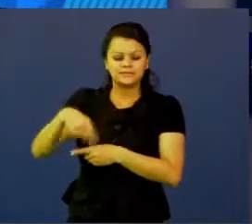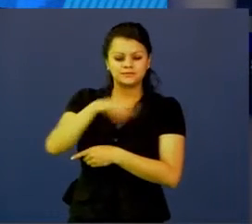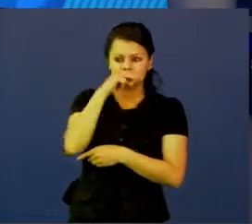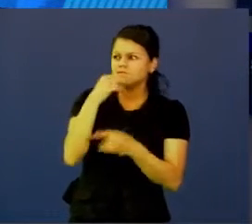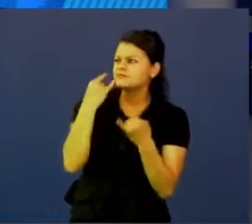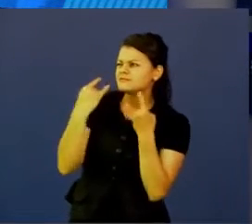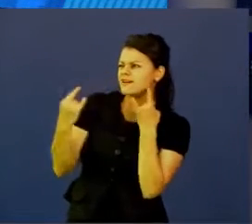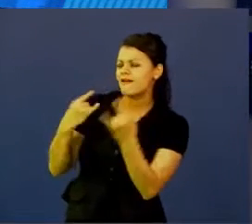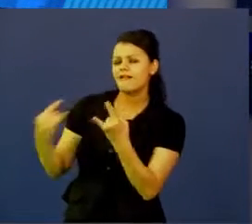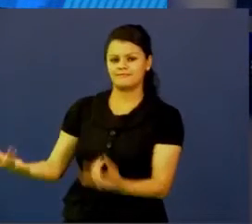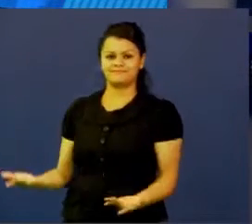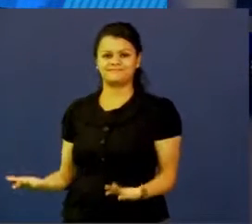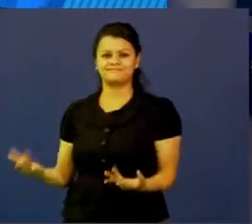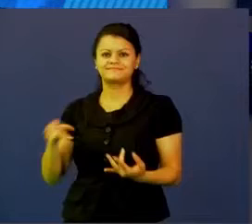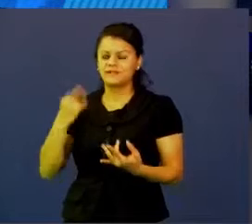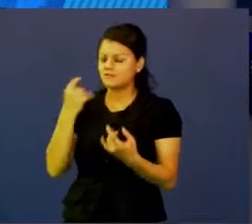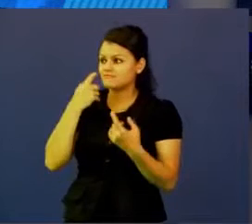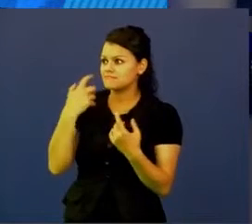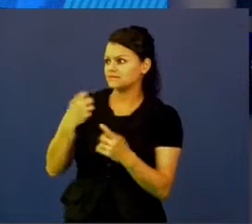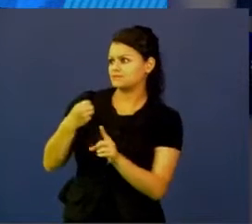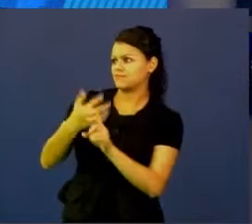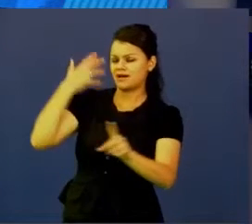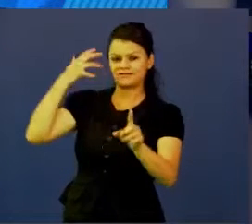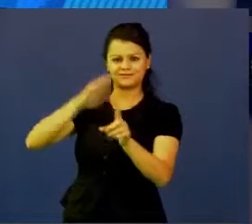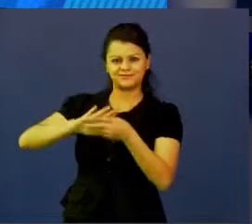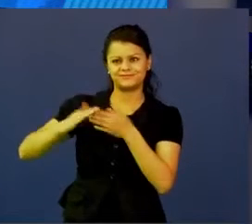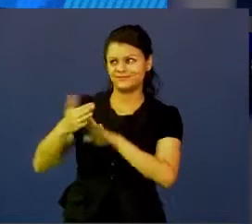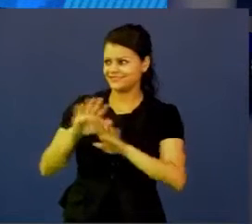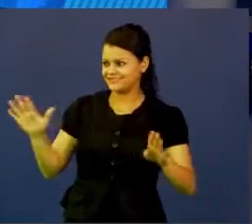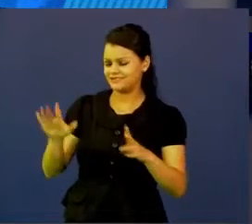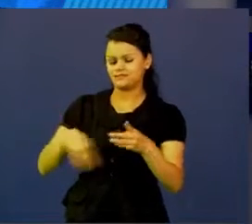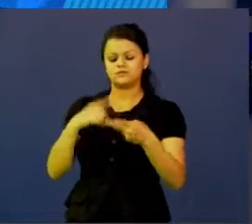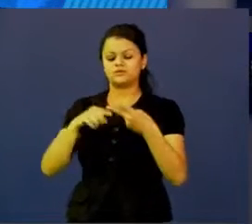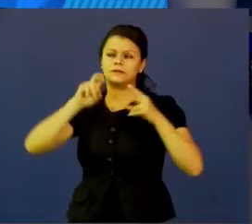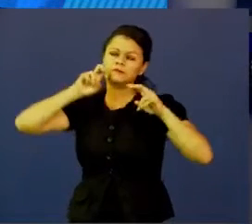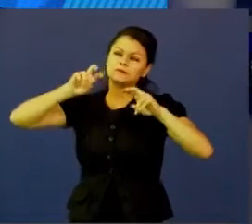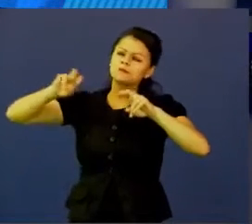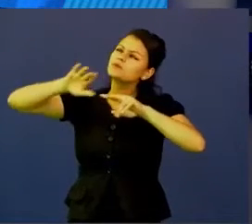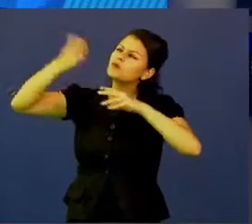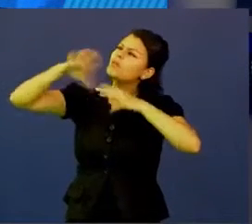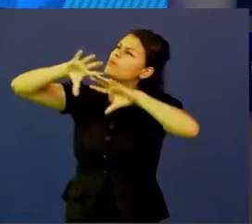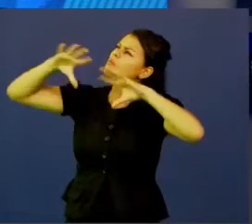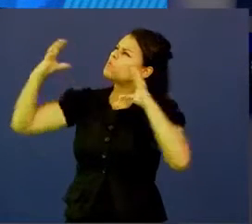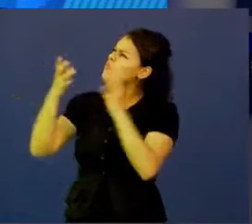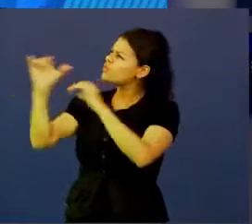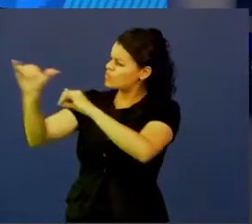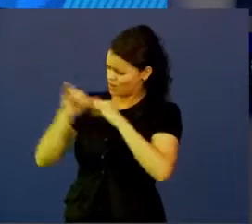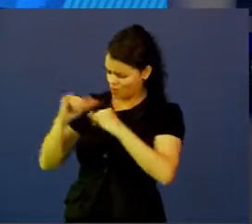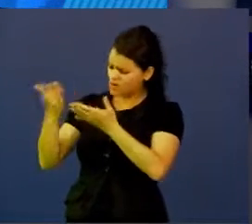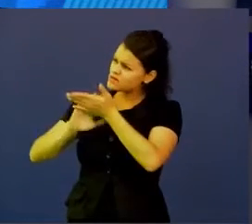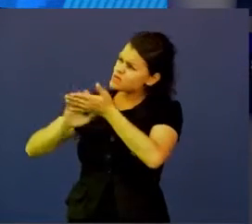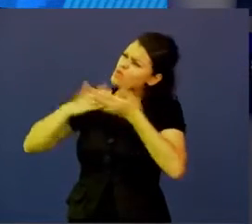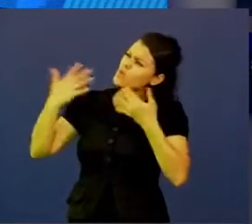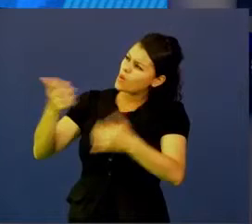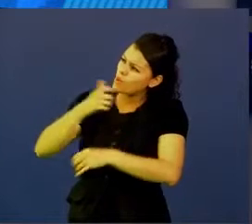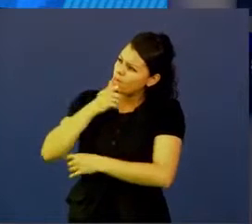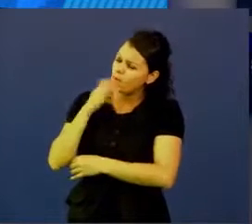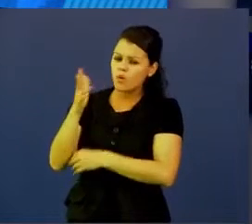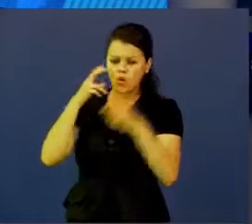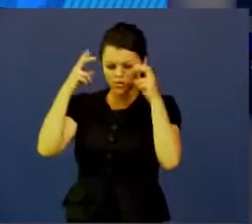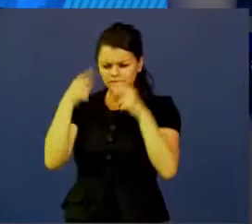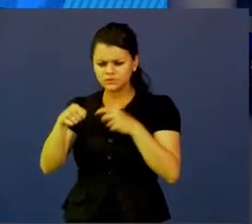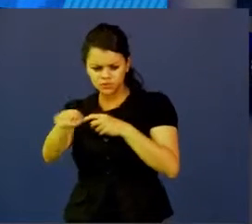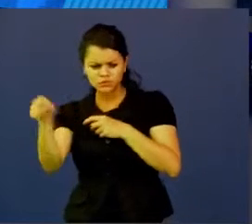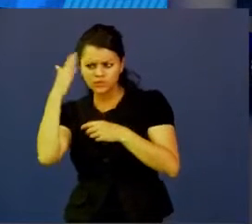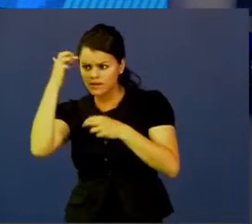un reto que tenga impacto en la comunidad, luego exploro cómo el mundo ha solucionado retos similares, cómo el conocimiento local también